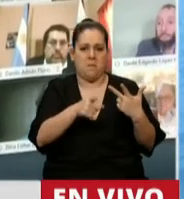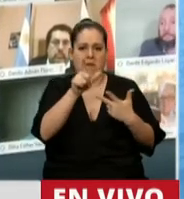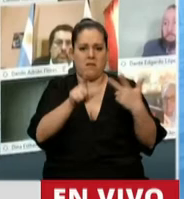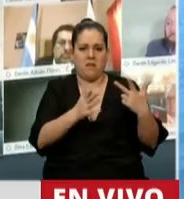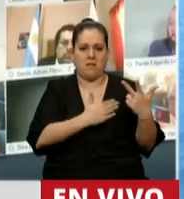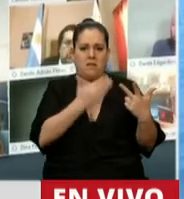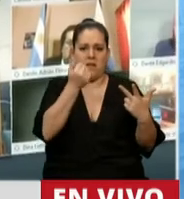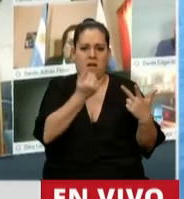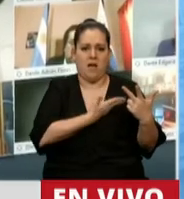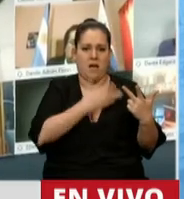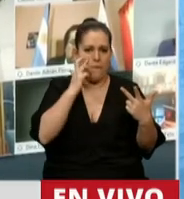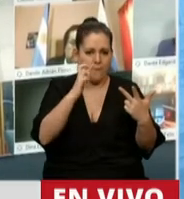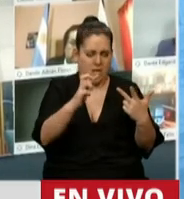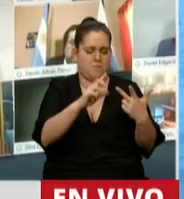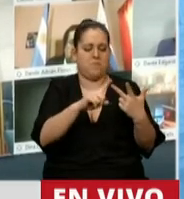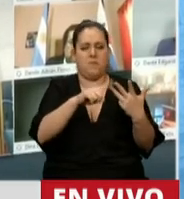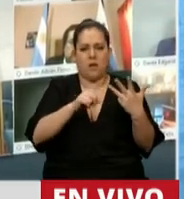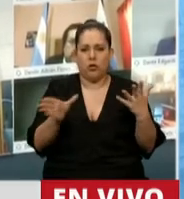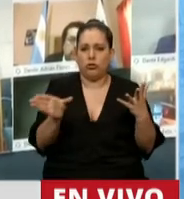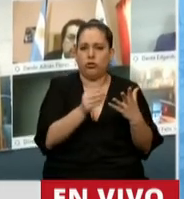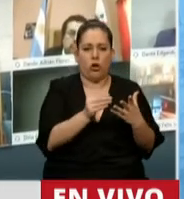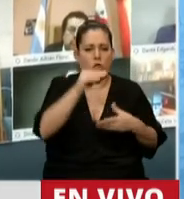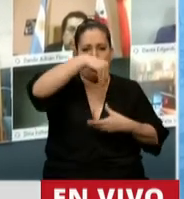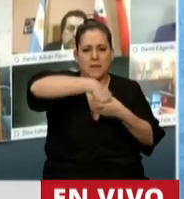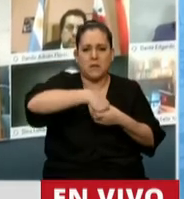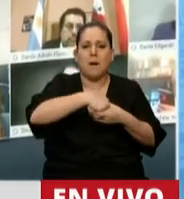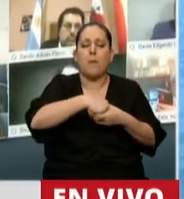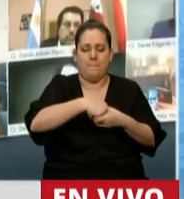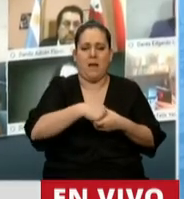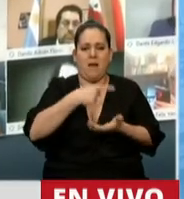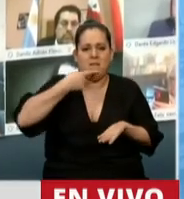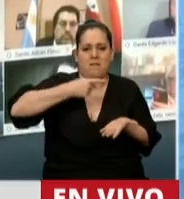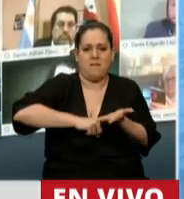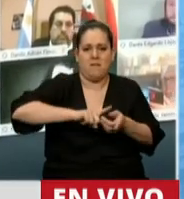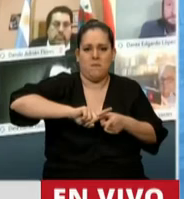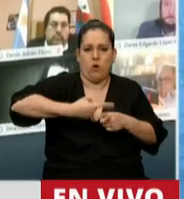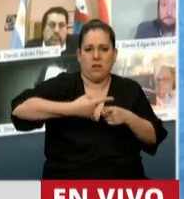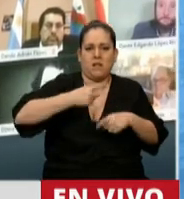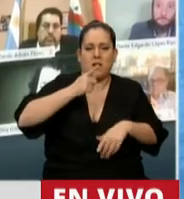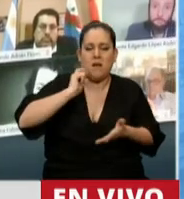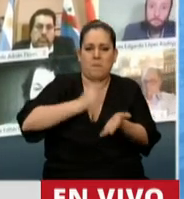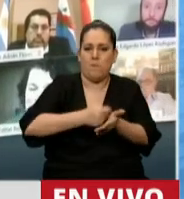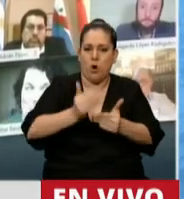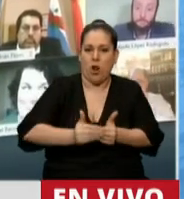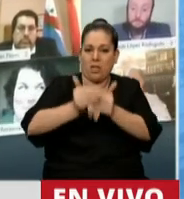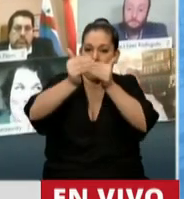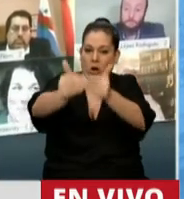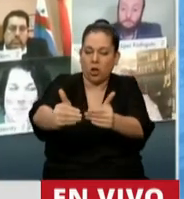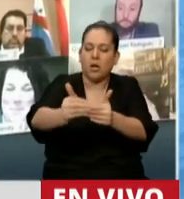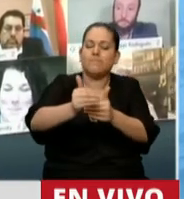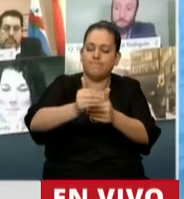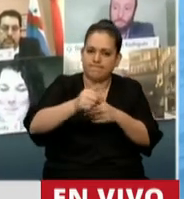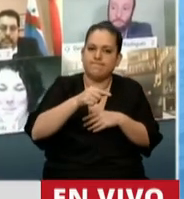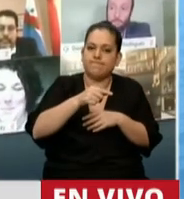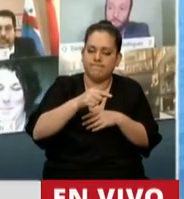en el diseño de esta política, que además, en la política de moratoria, que además se acompaña